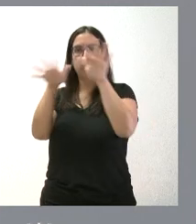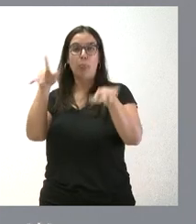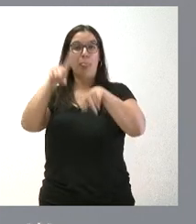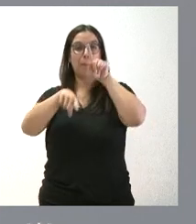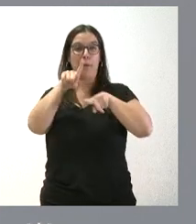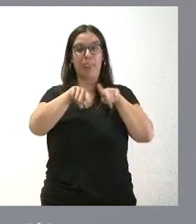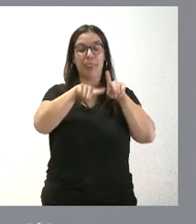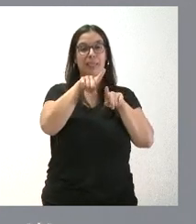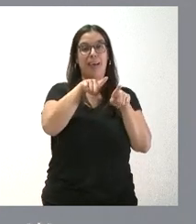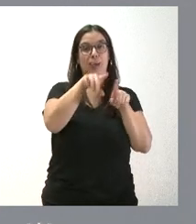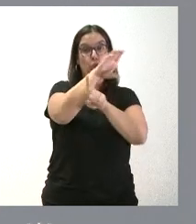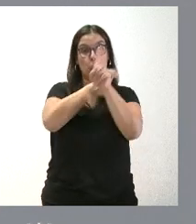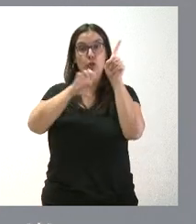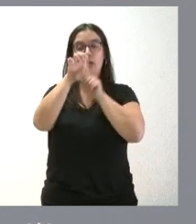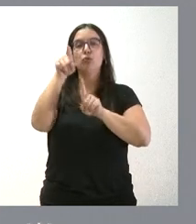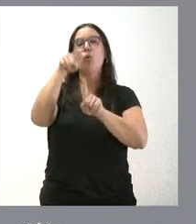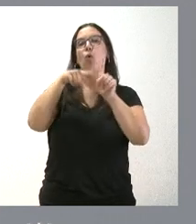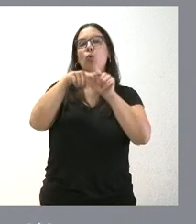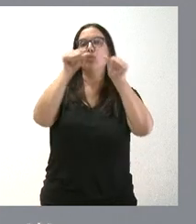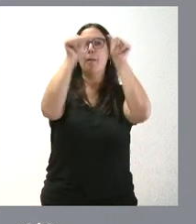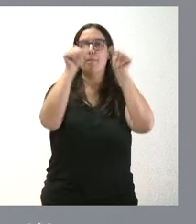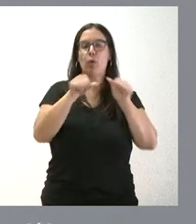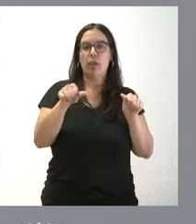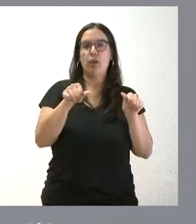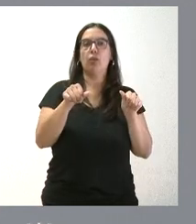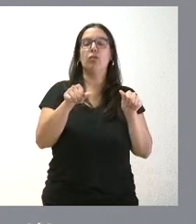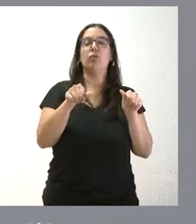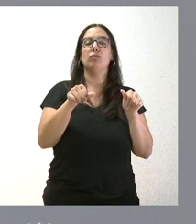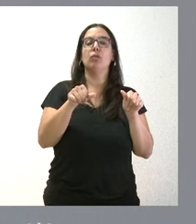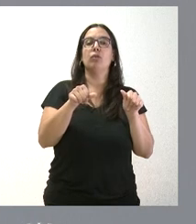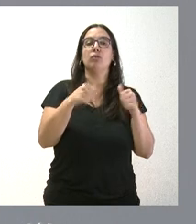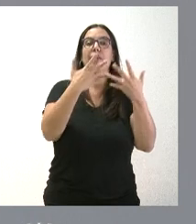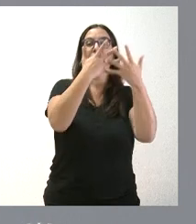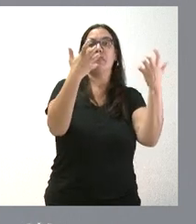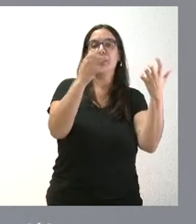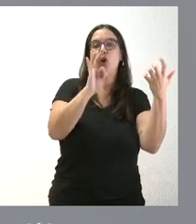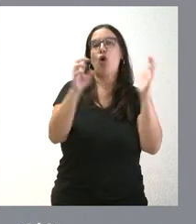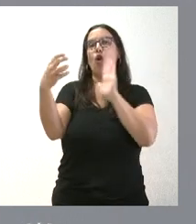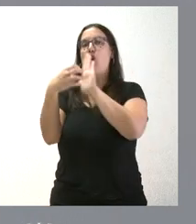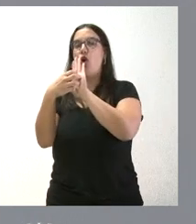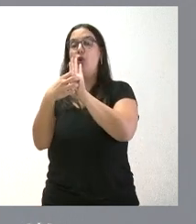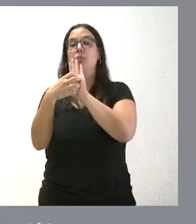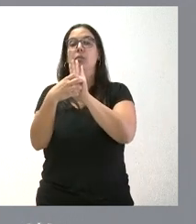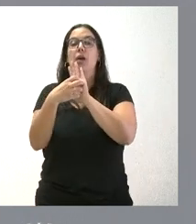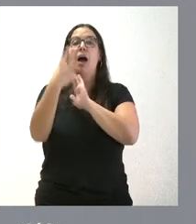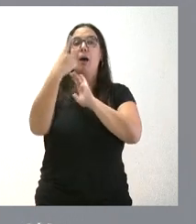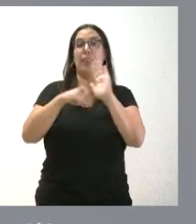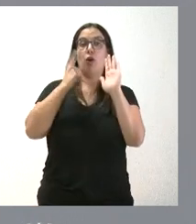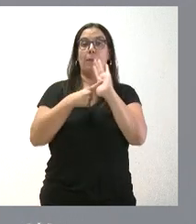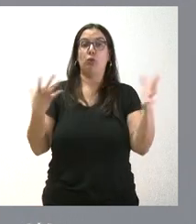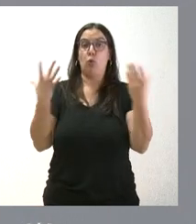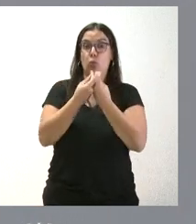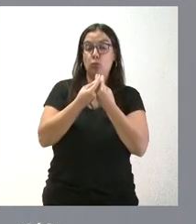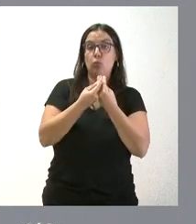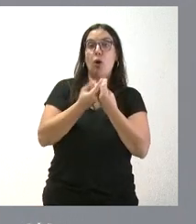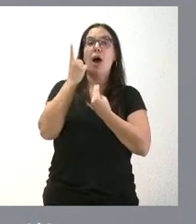este modelo de información, de comunicación, soporte, lo que sea más oportuno. A veces la marca en su integridad, a